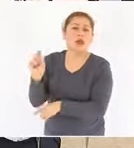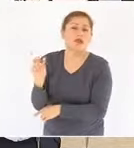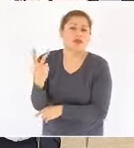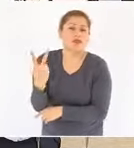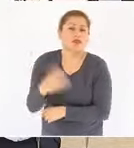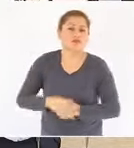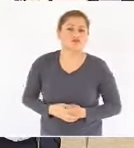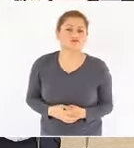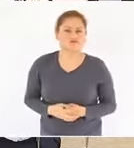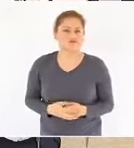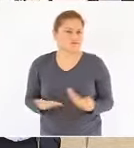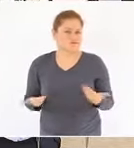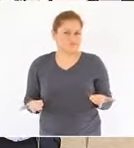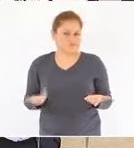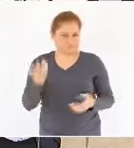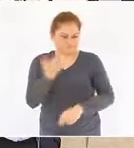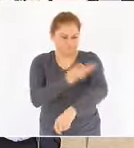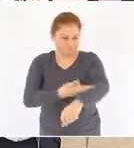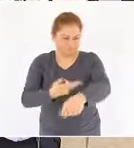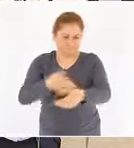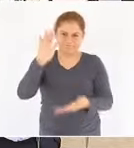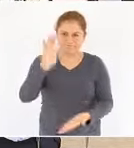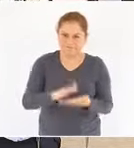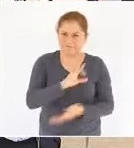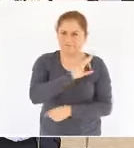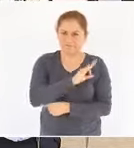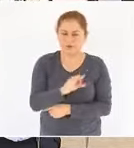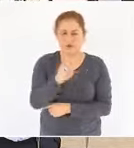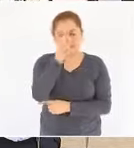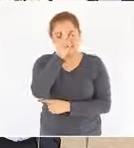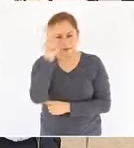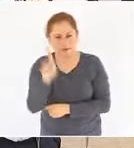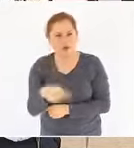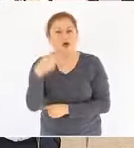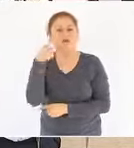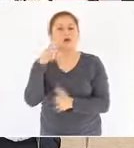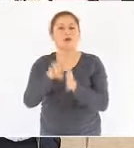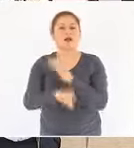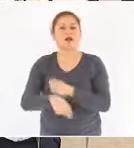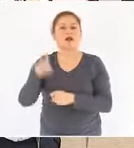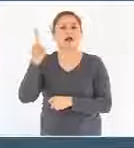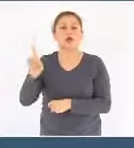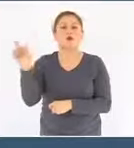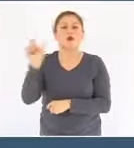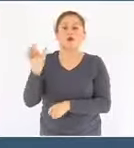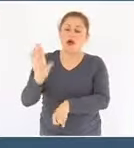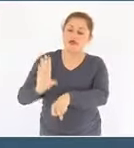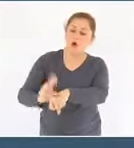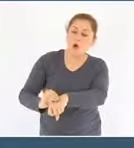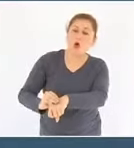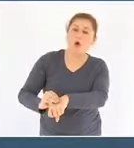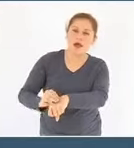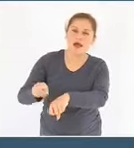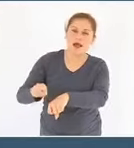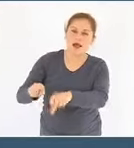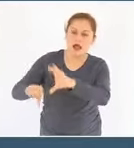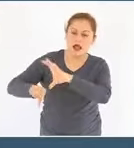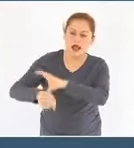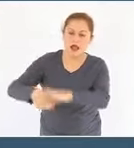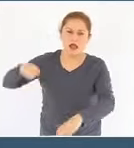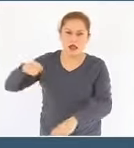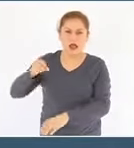Aún más para la autorización de un pozo exploratorio Pemex presenta un